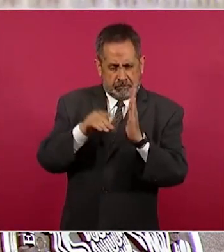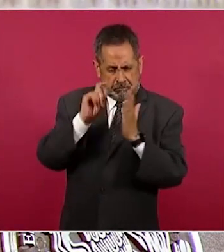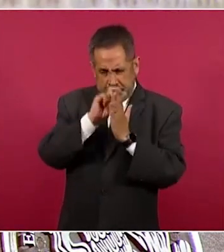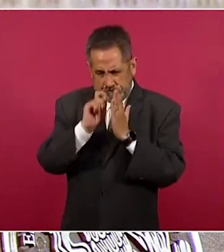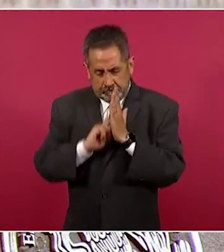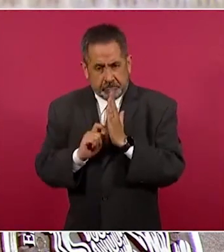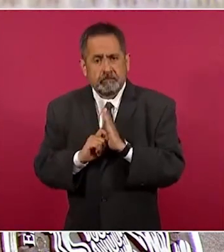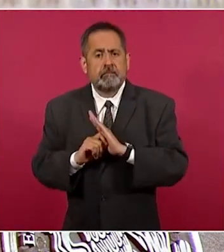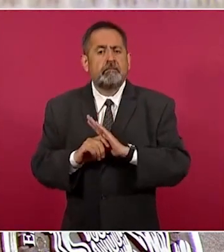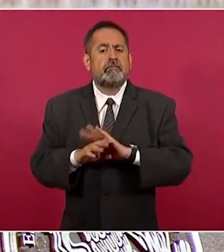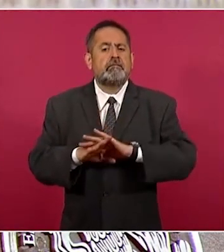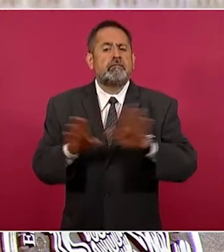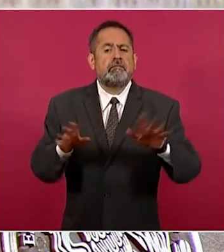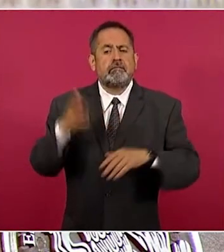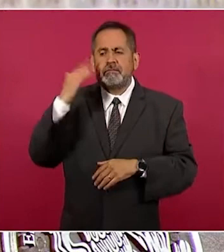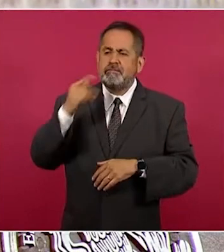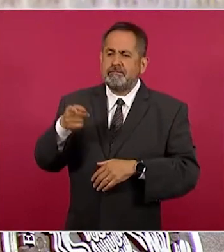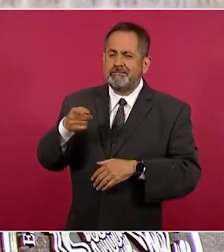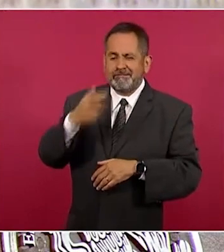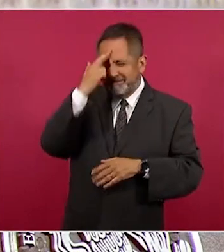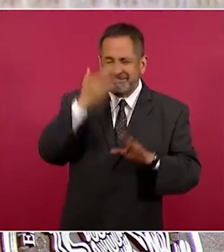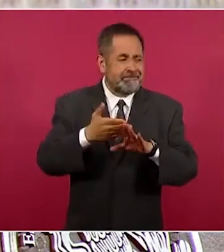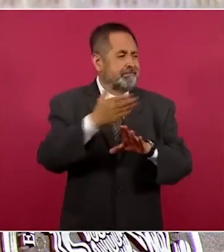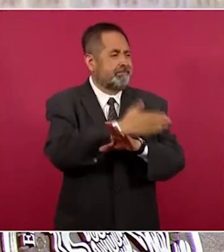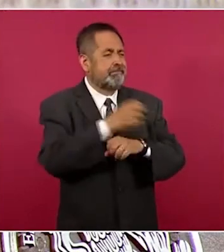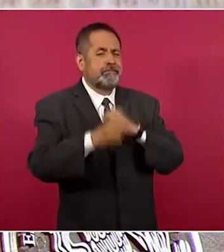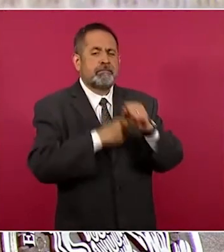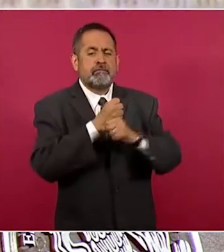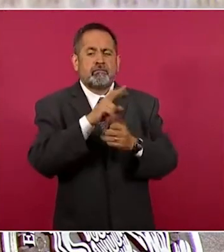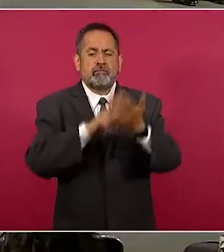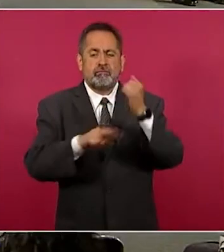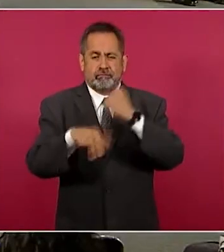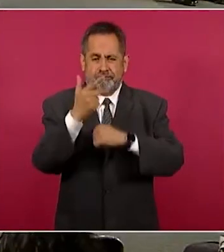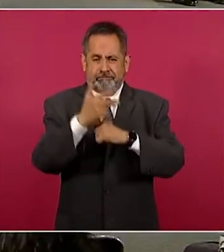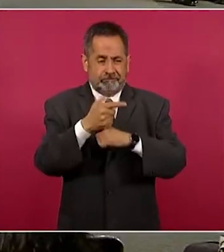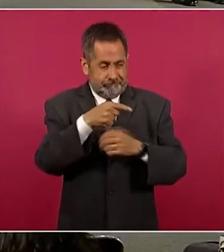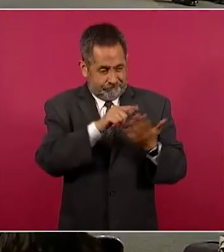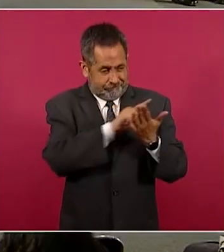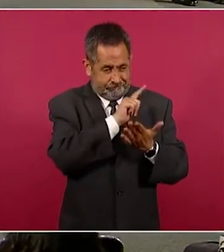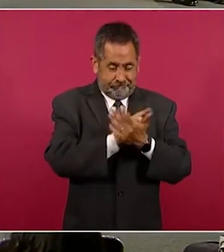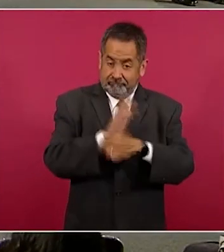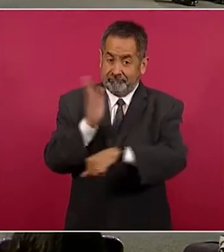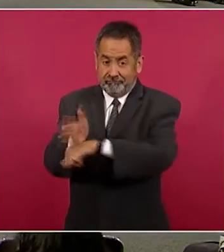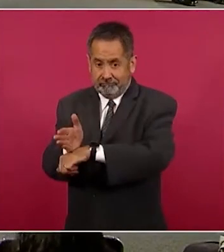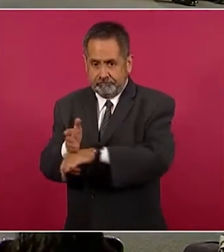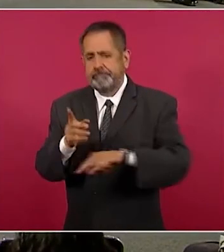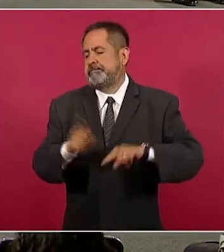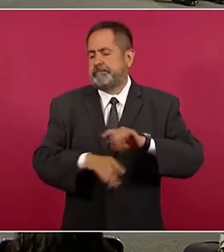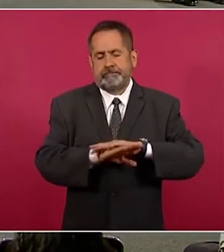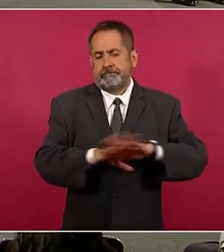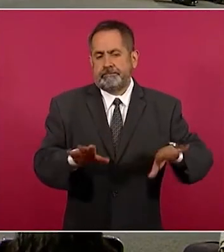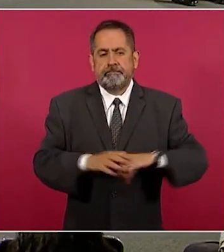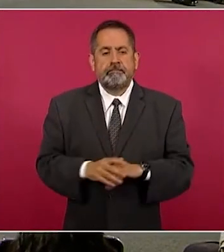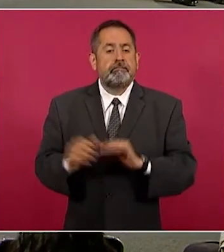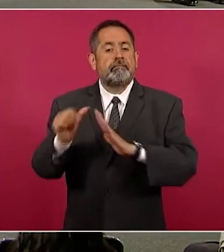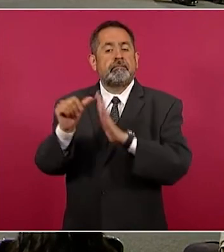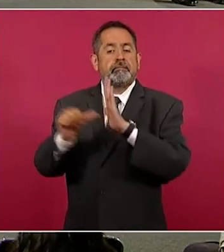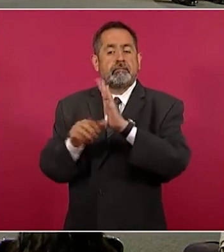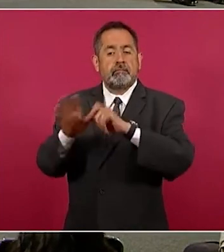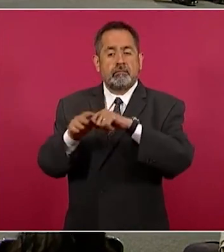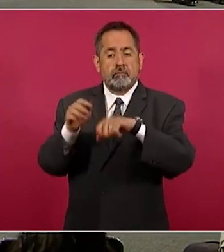corridos o cesados con esta reforma, nos dicen la cantidad de 1